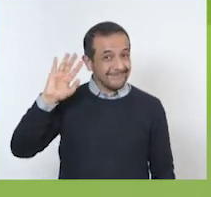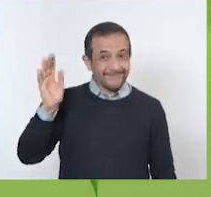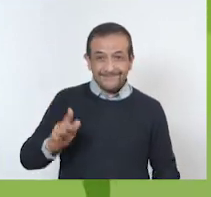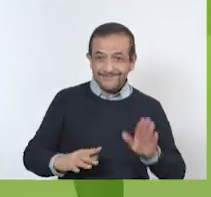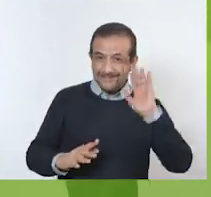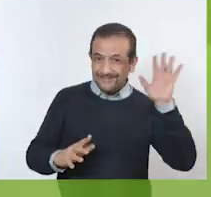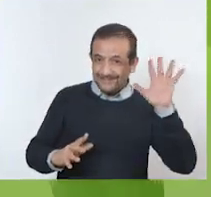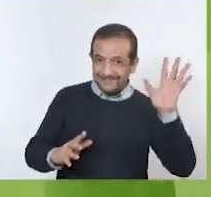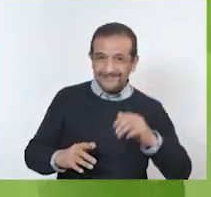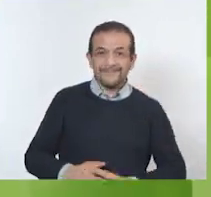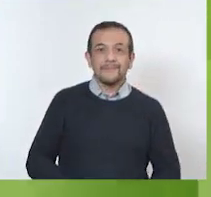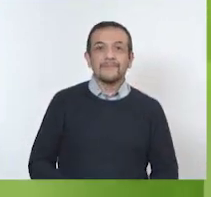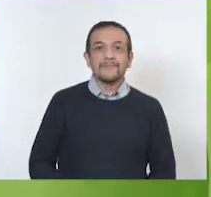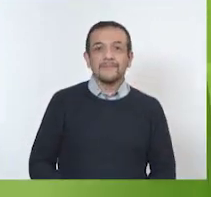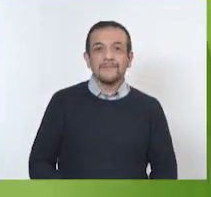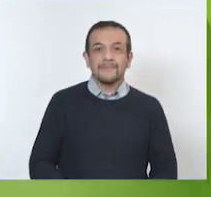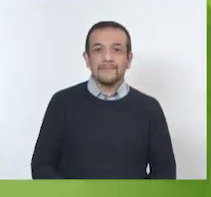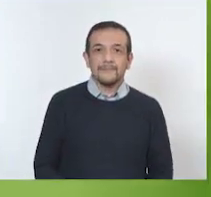¡Adiós! ¡Adiós!